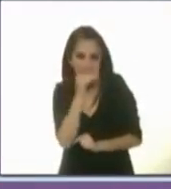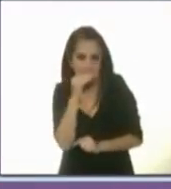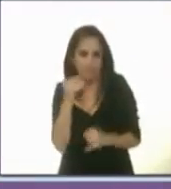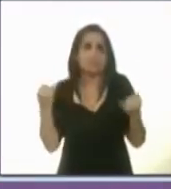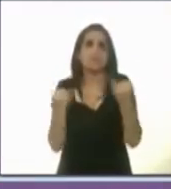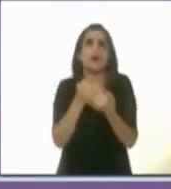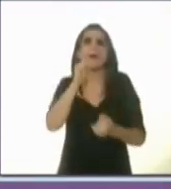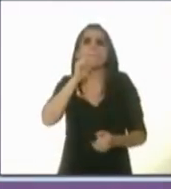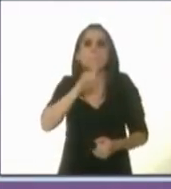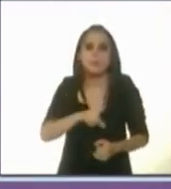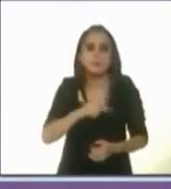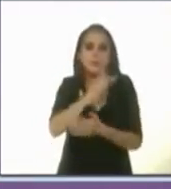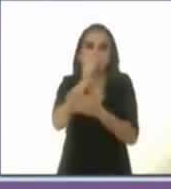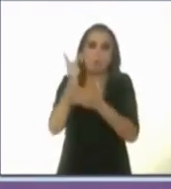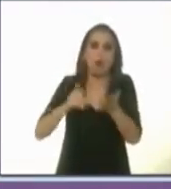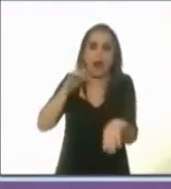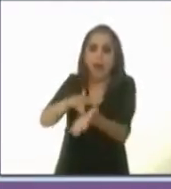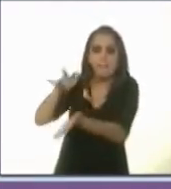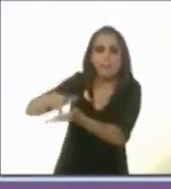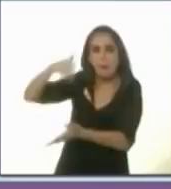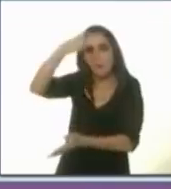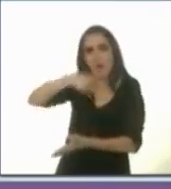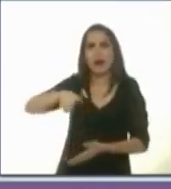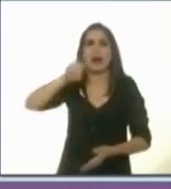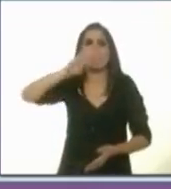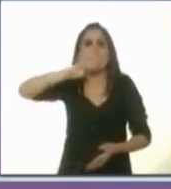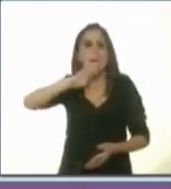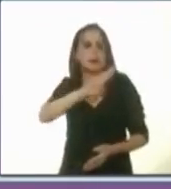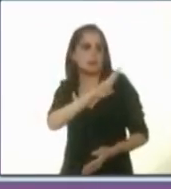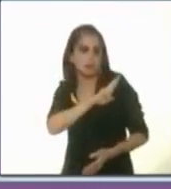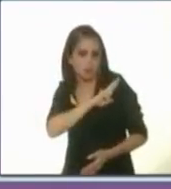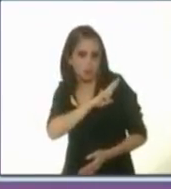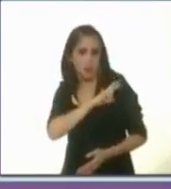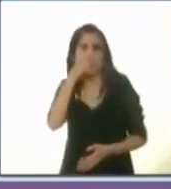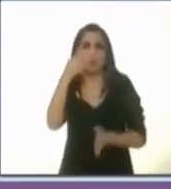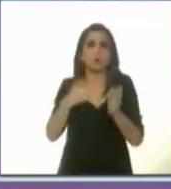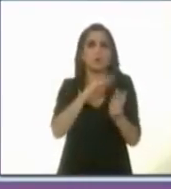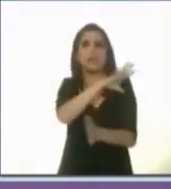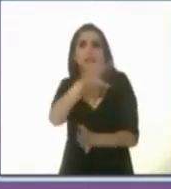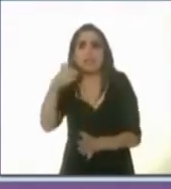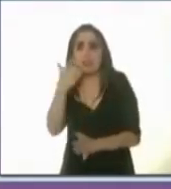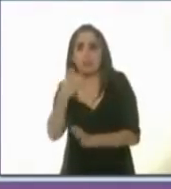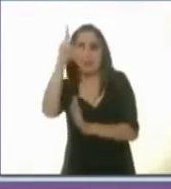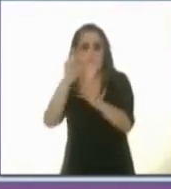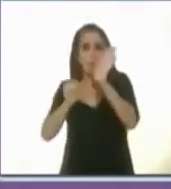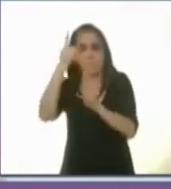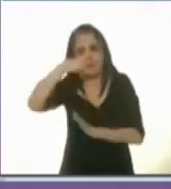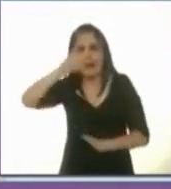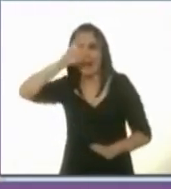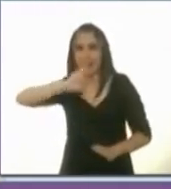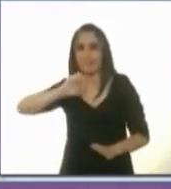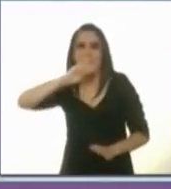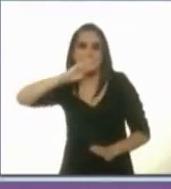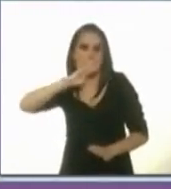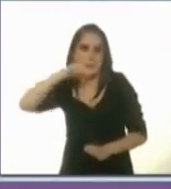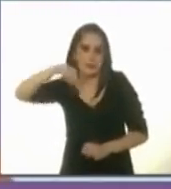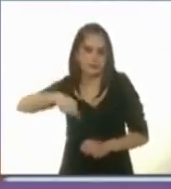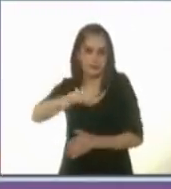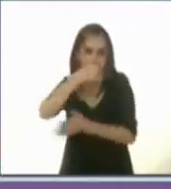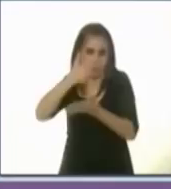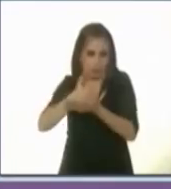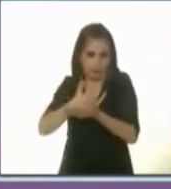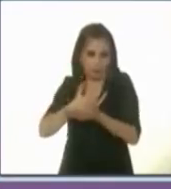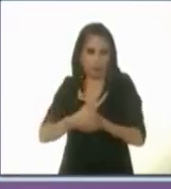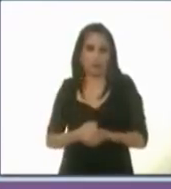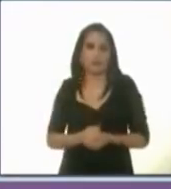el programa de apoyo para las jefas de familia 2 mil 500 pesos mensuales para las jefas de familia de esta ciudad esta